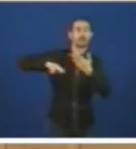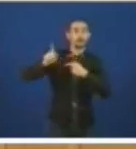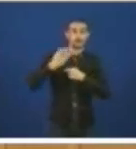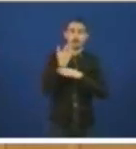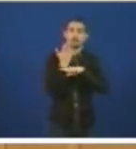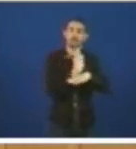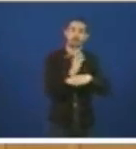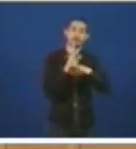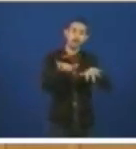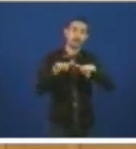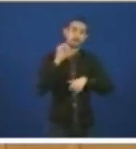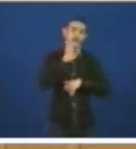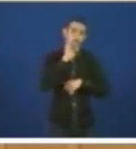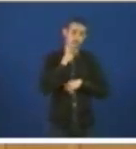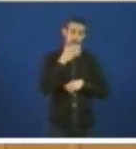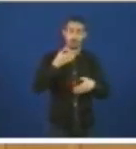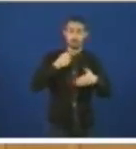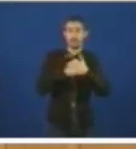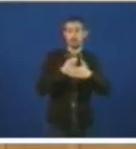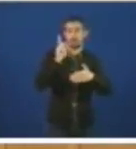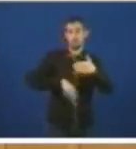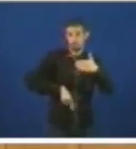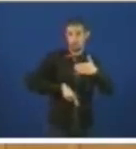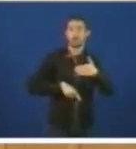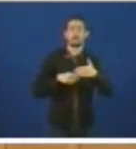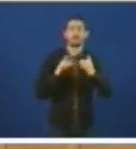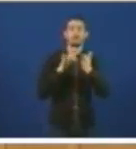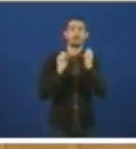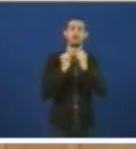galego no prazo do mes dentro do 29 de febrero.